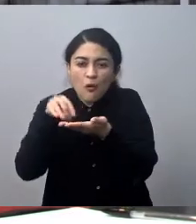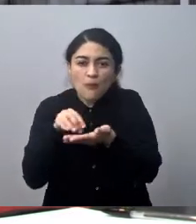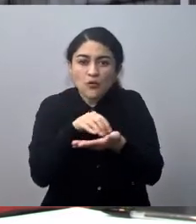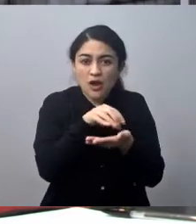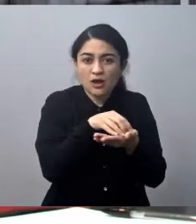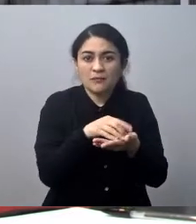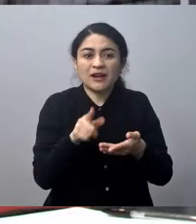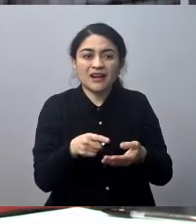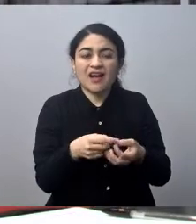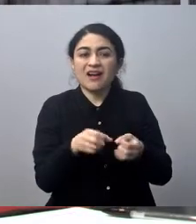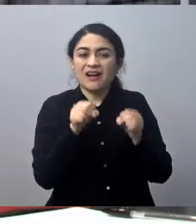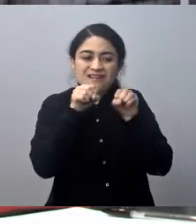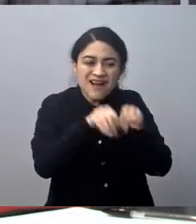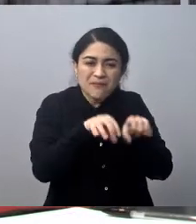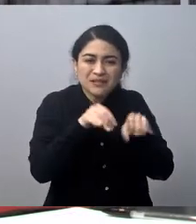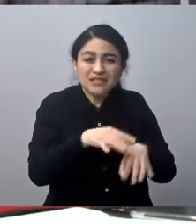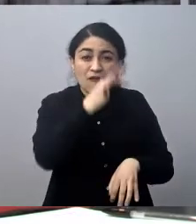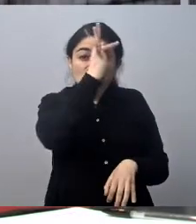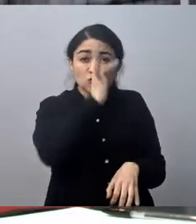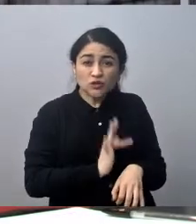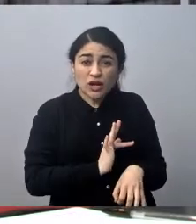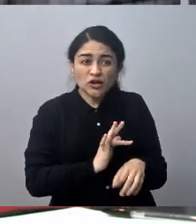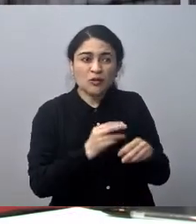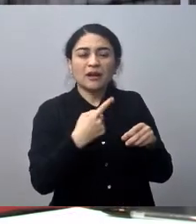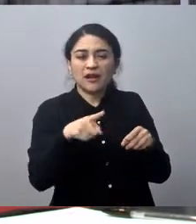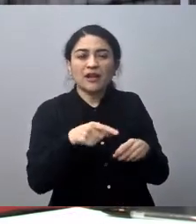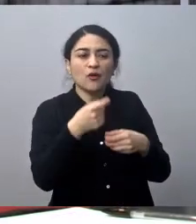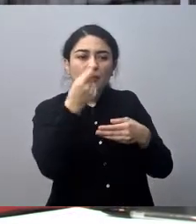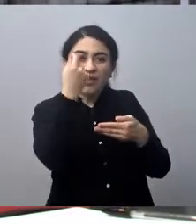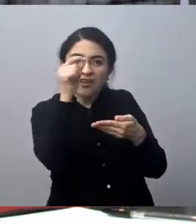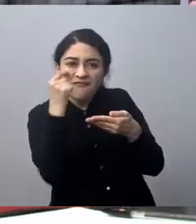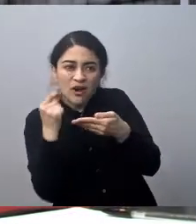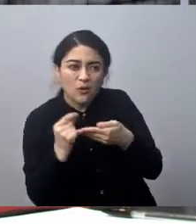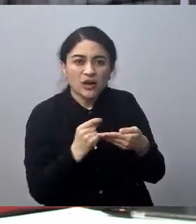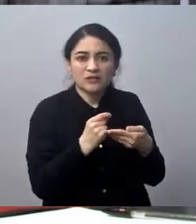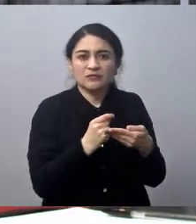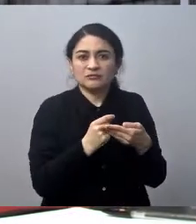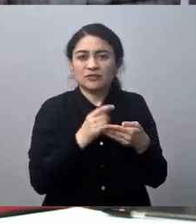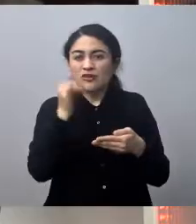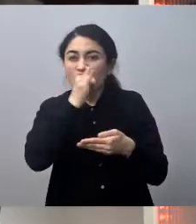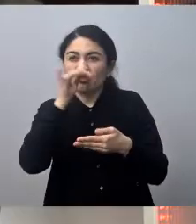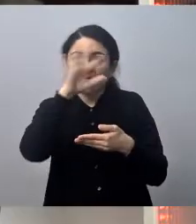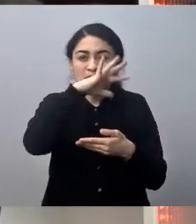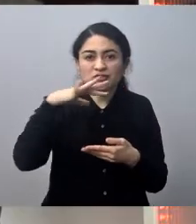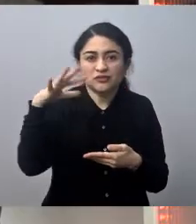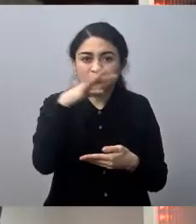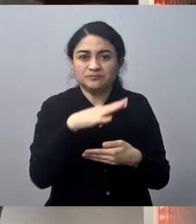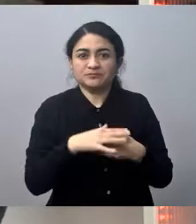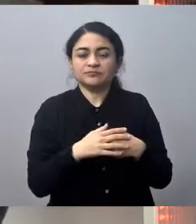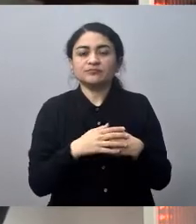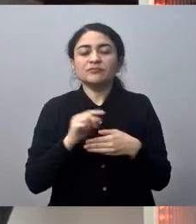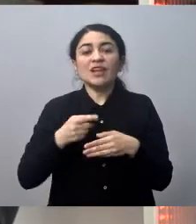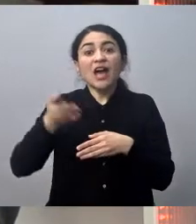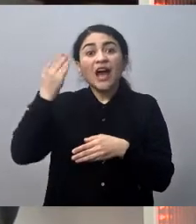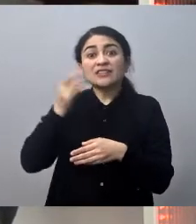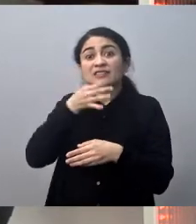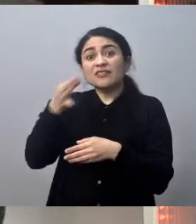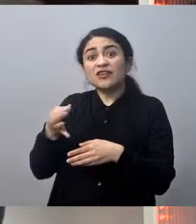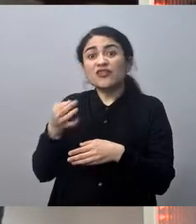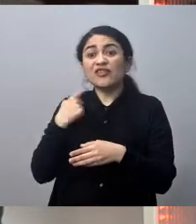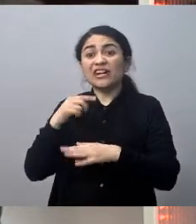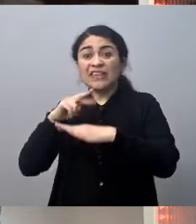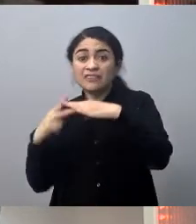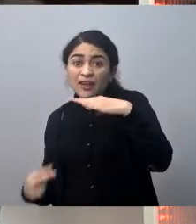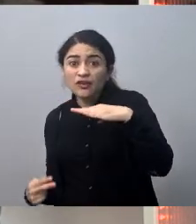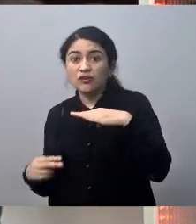puedan ser capacitados los funcionarios y tener nuestras propias mediciones. Claro, perdón, en un principio se hablaba de uno para Quintero, si no me